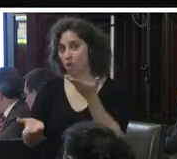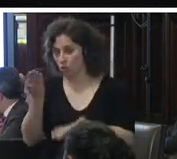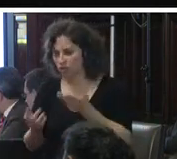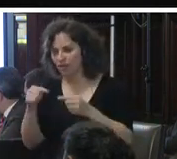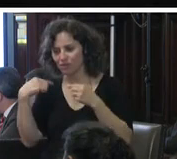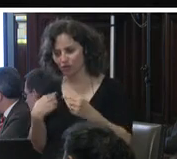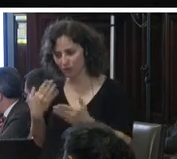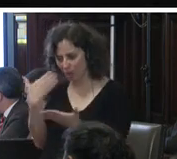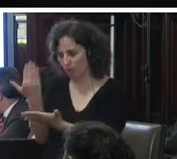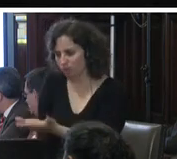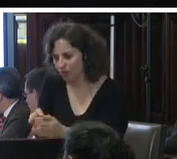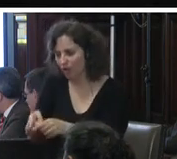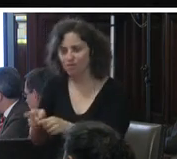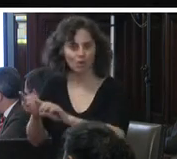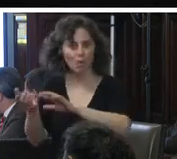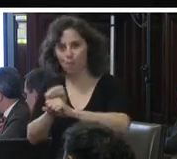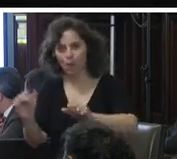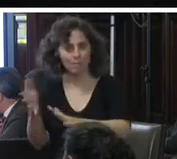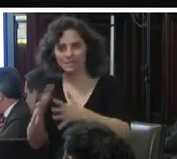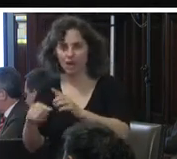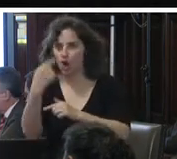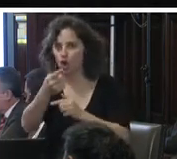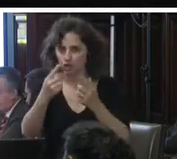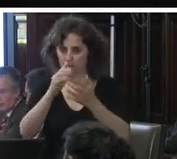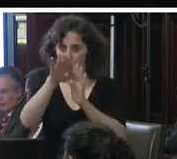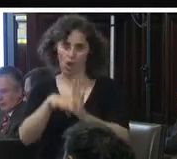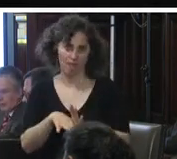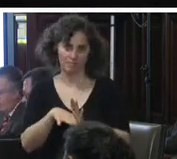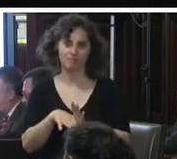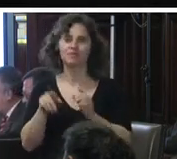apostando a que esto no debe suceder con otros programas alternativos